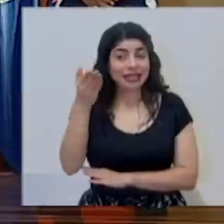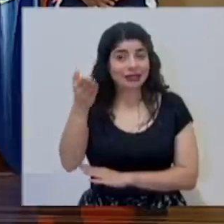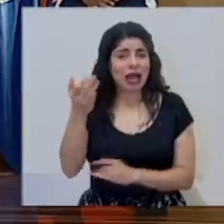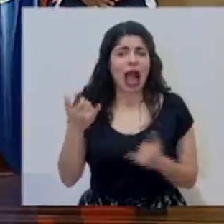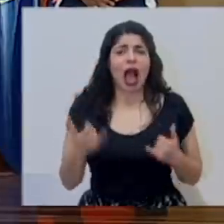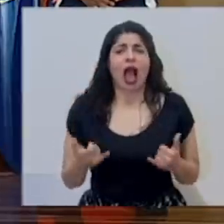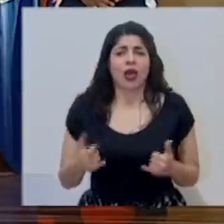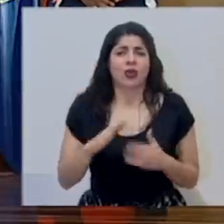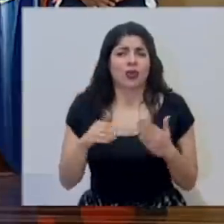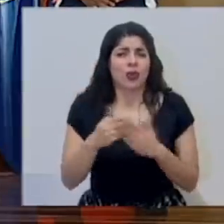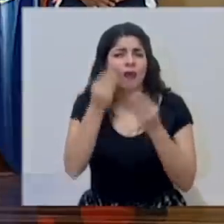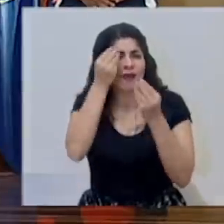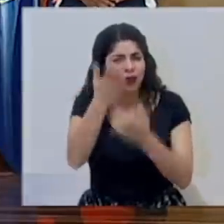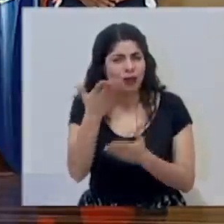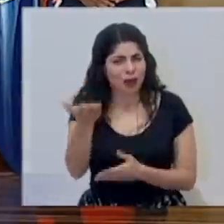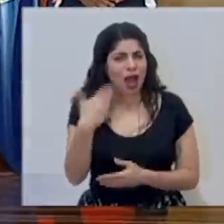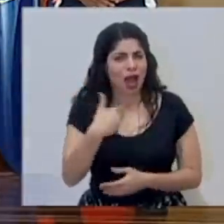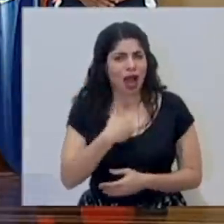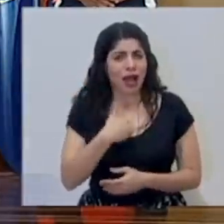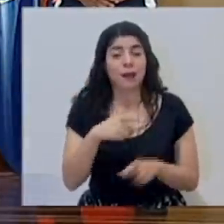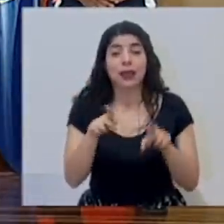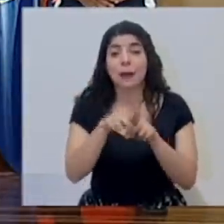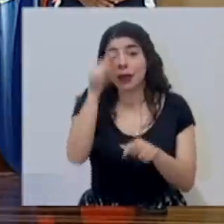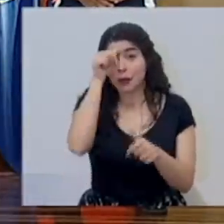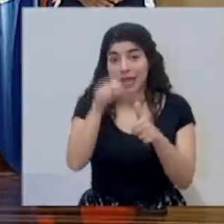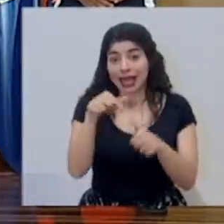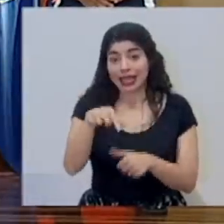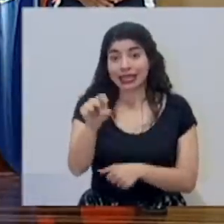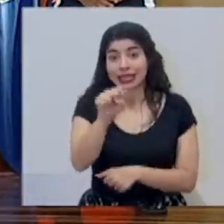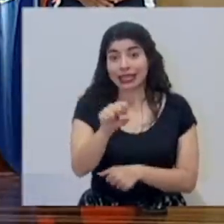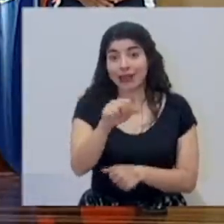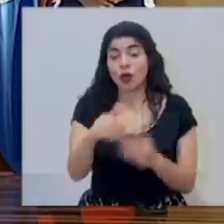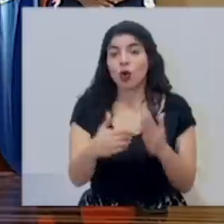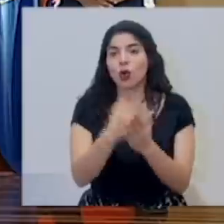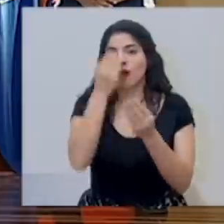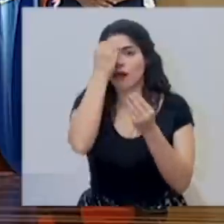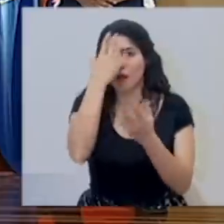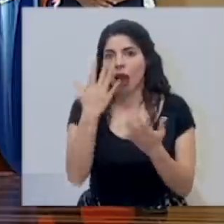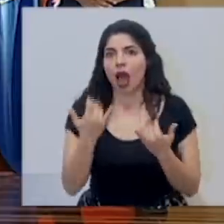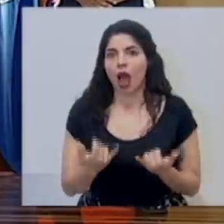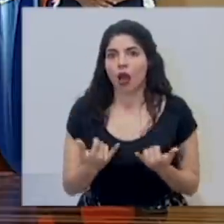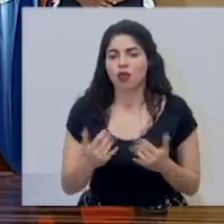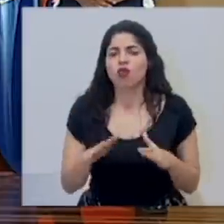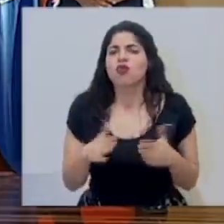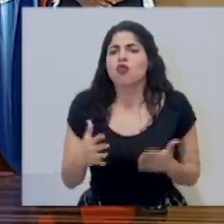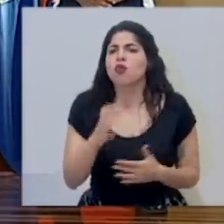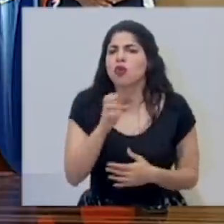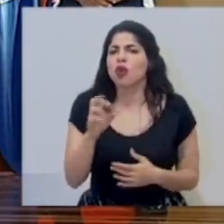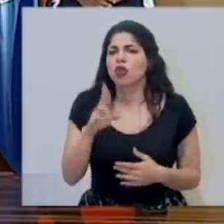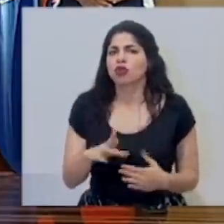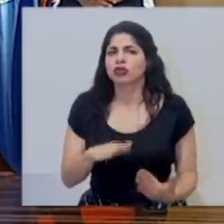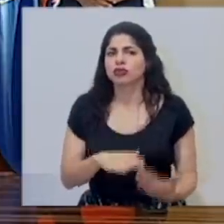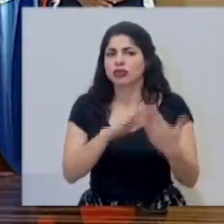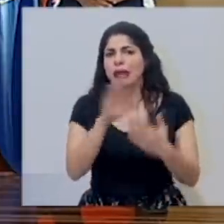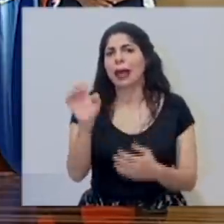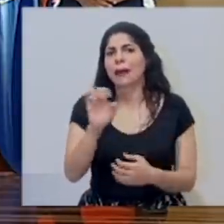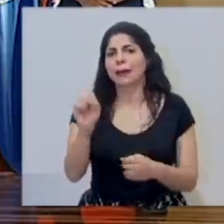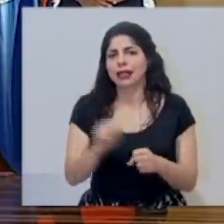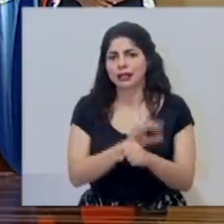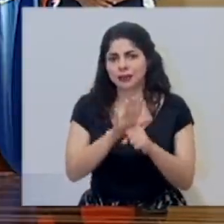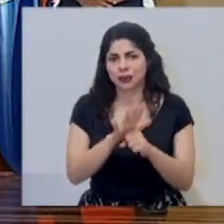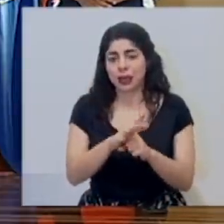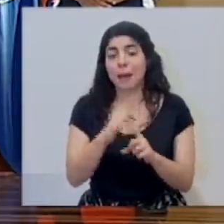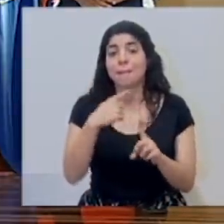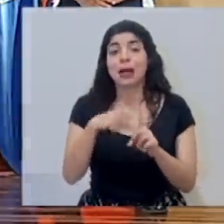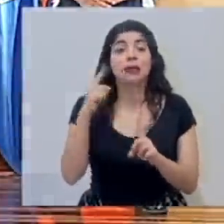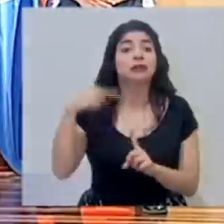actualizado también les recordamos que este sábado tendremos una nueva actualización de cómo costa rica enfrenta la emergencia por el COVID y